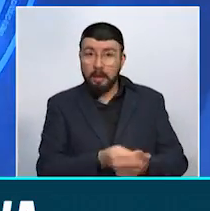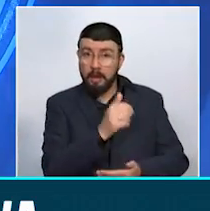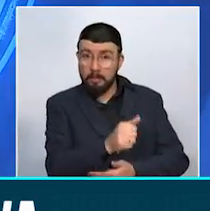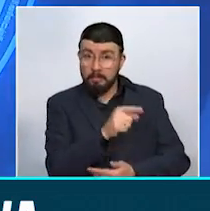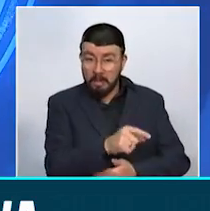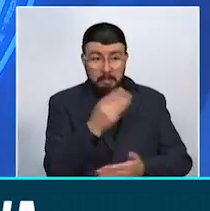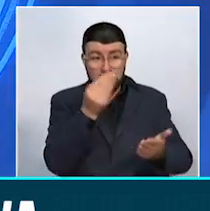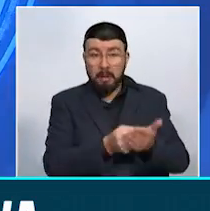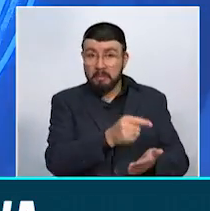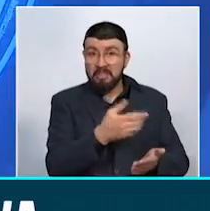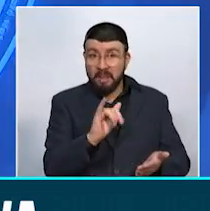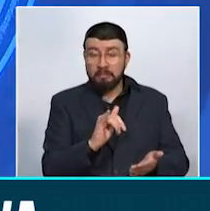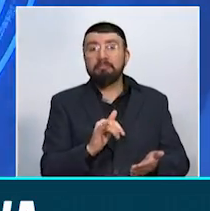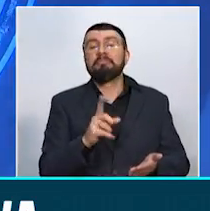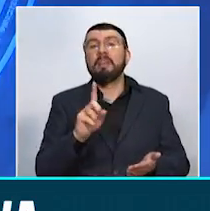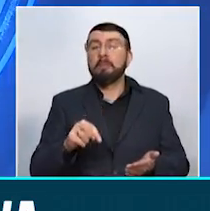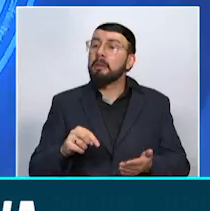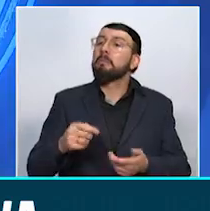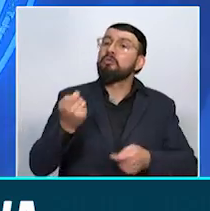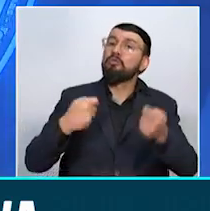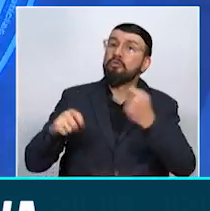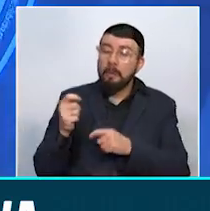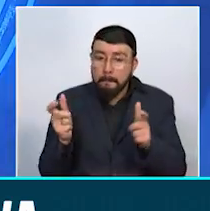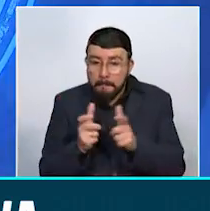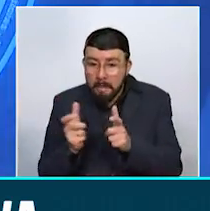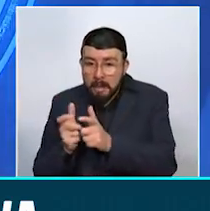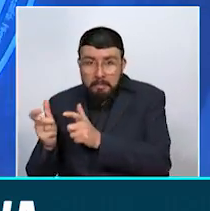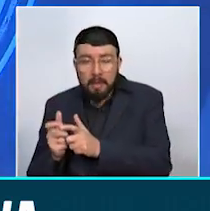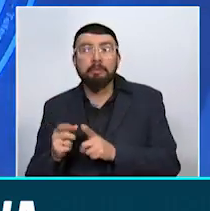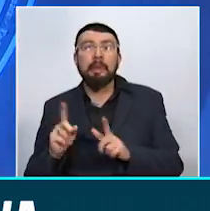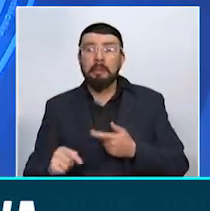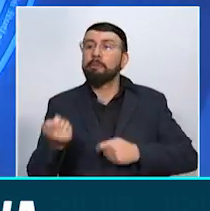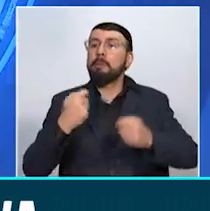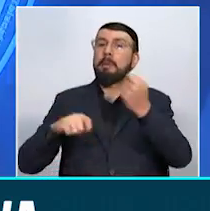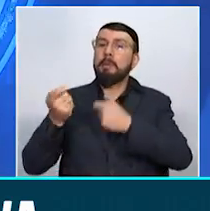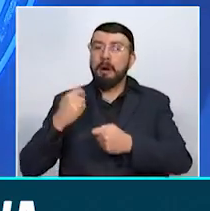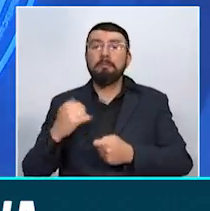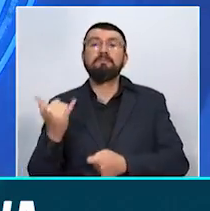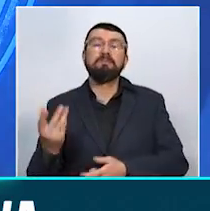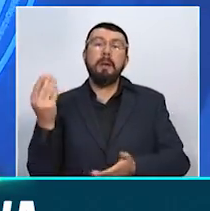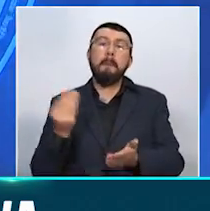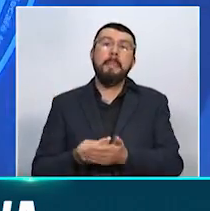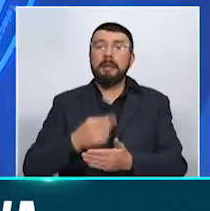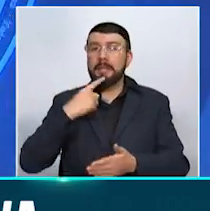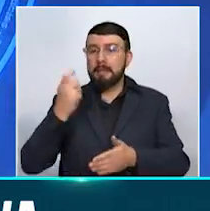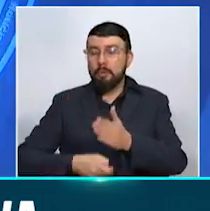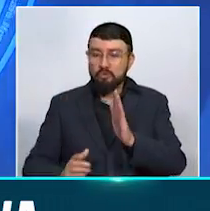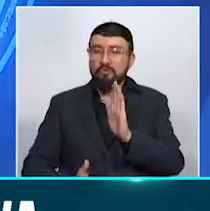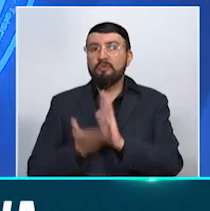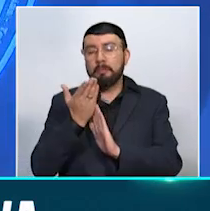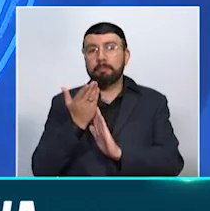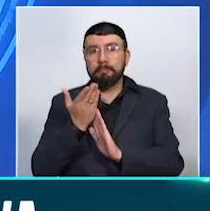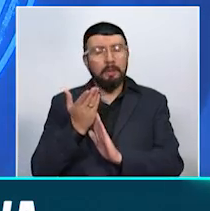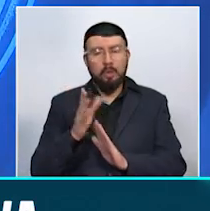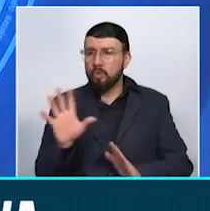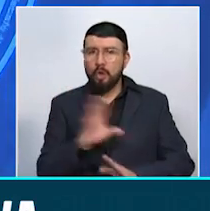importador, pues también lo hará con los comerciantes minoristas y mayoristas que revenden el producto. De esta manera, el impuesto llegará